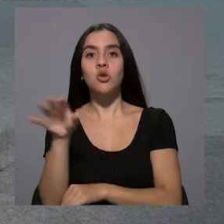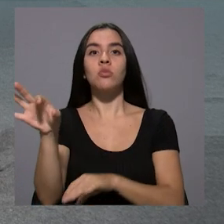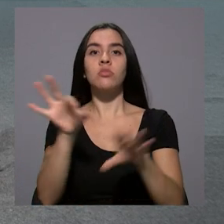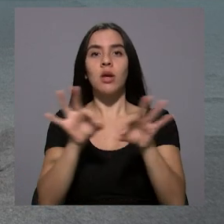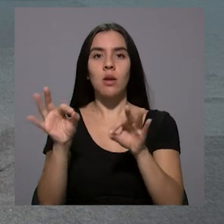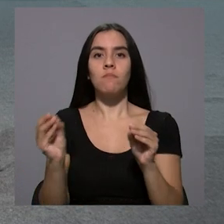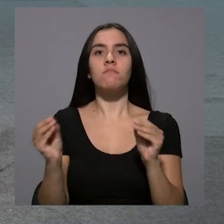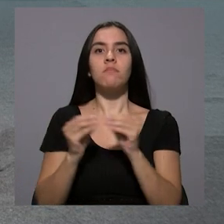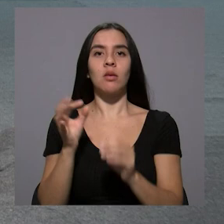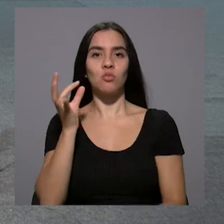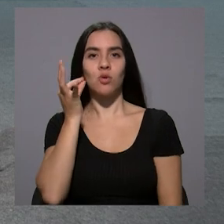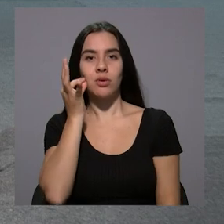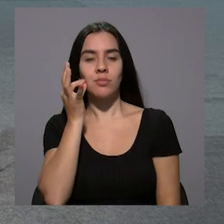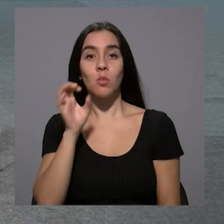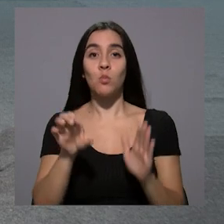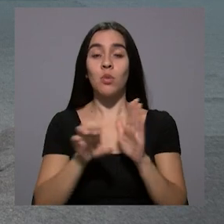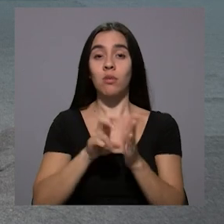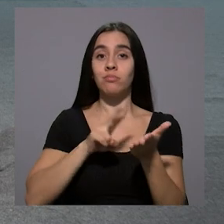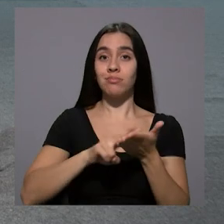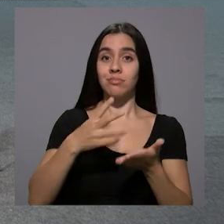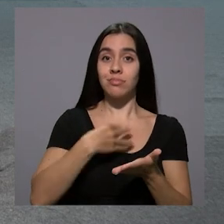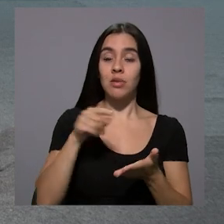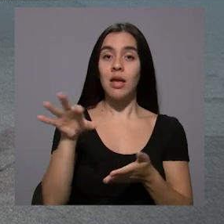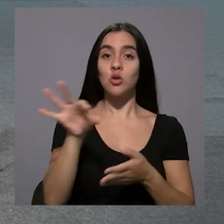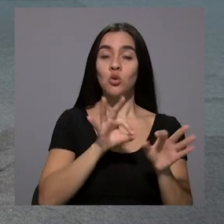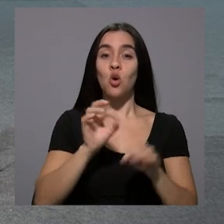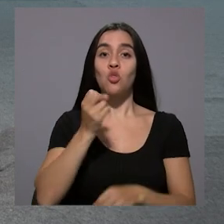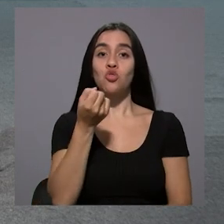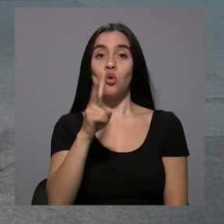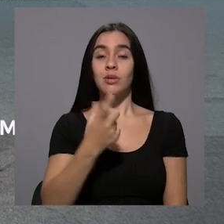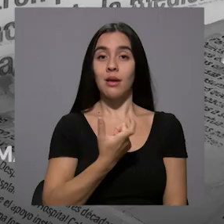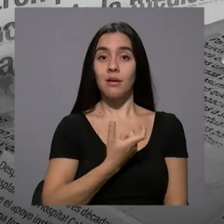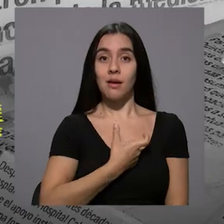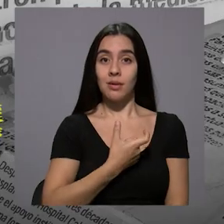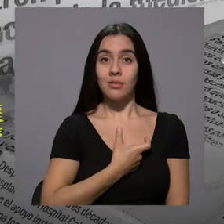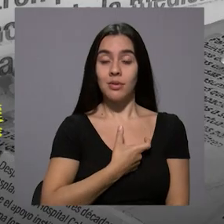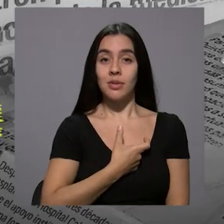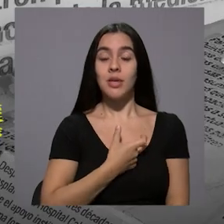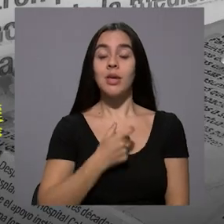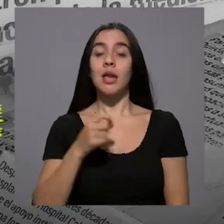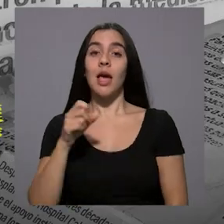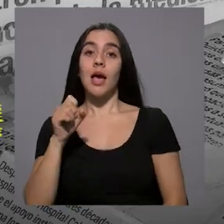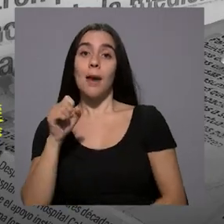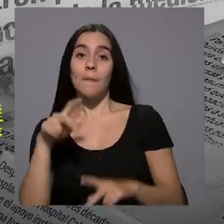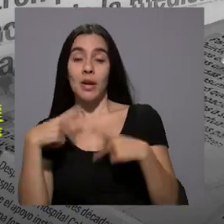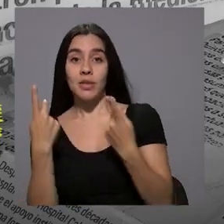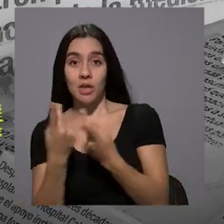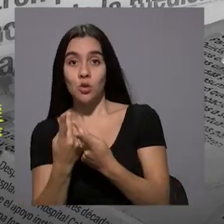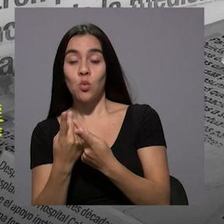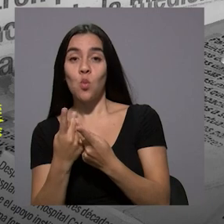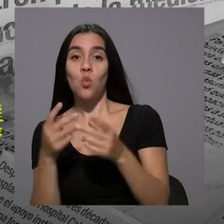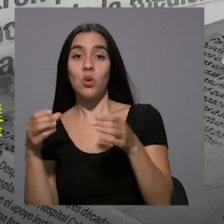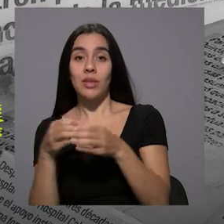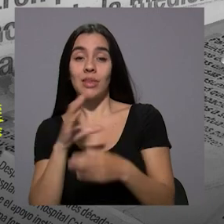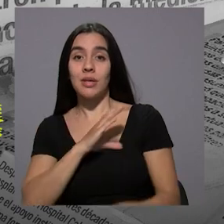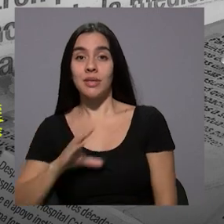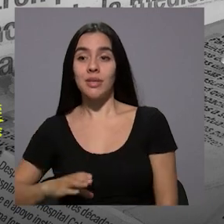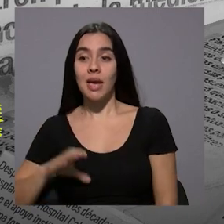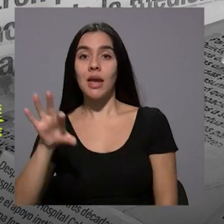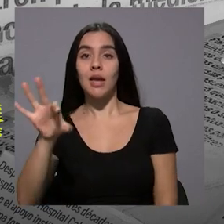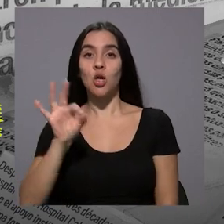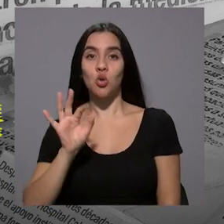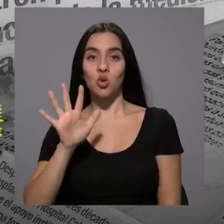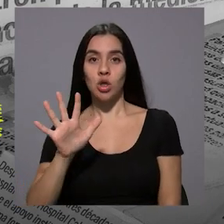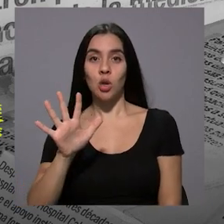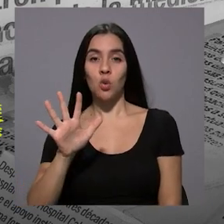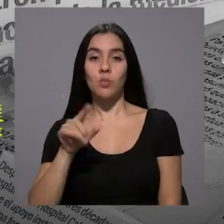eligieron más mujeres. Liberación Nacional escogió 12 alcaldesas y la Unidad Social Cristiana eligió un total de 5. Eso